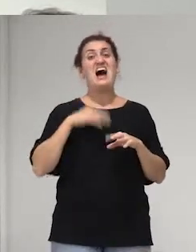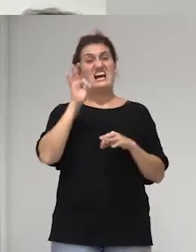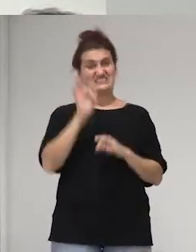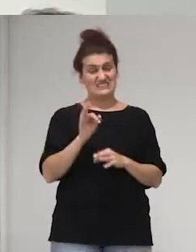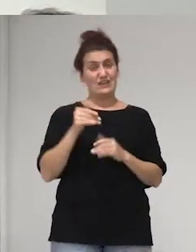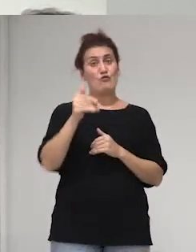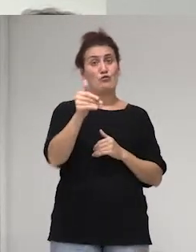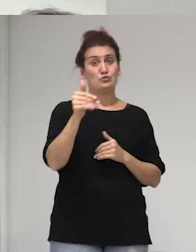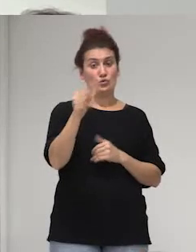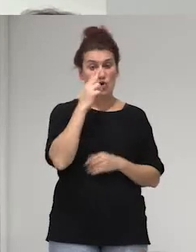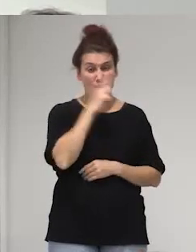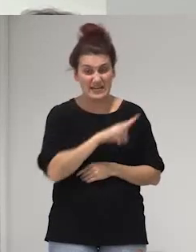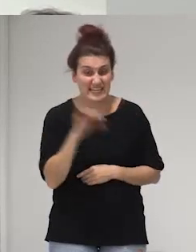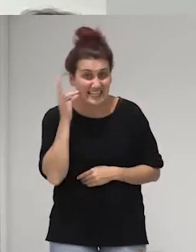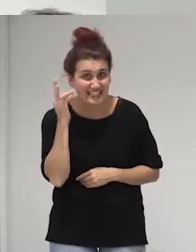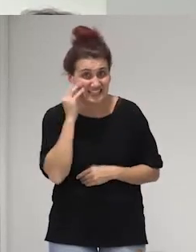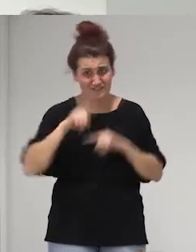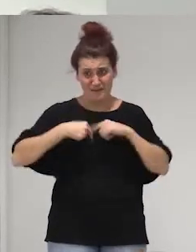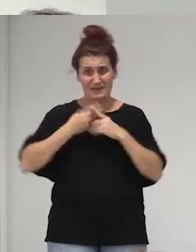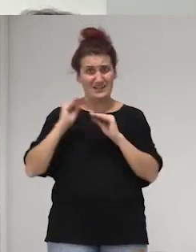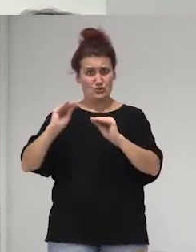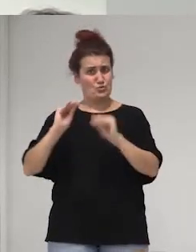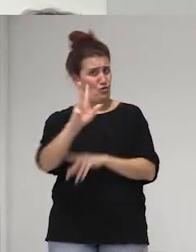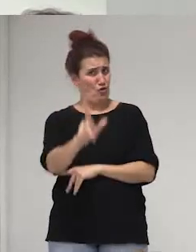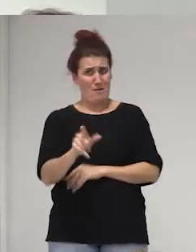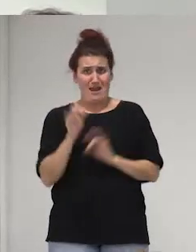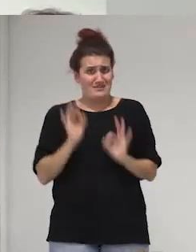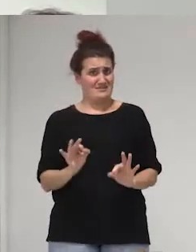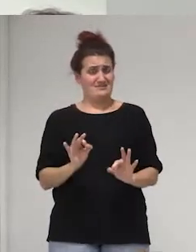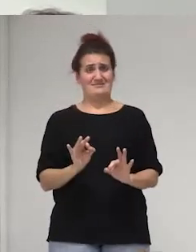a las niñas sus propios familiares cuando las violan